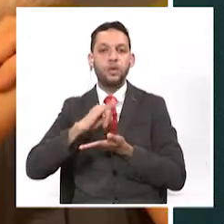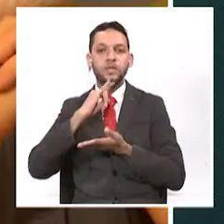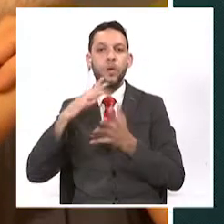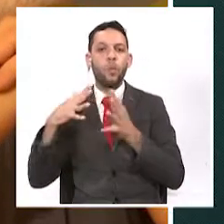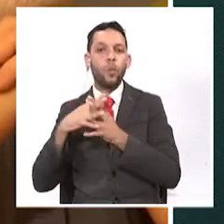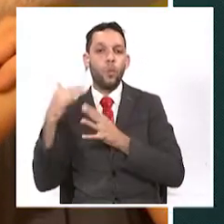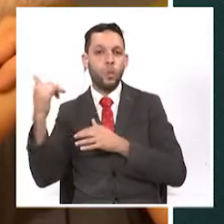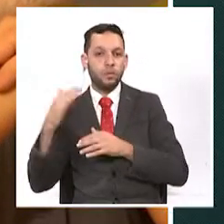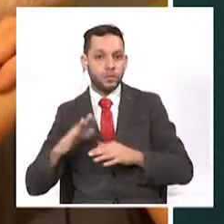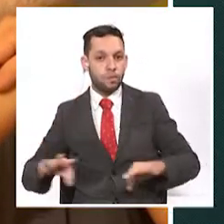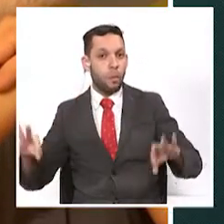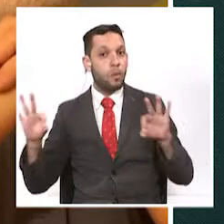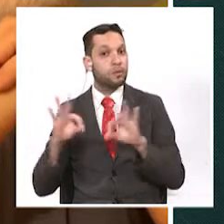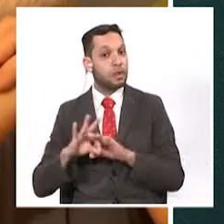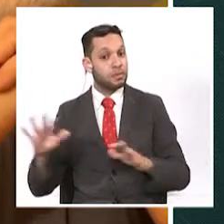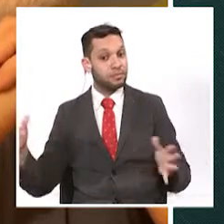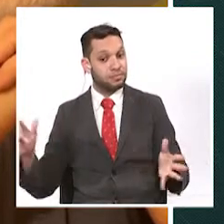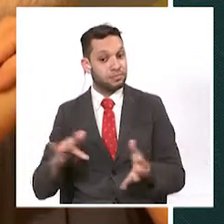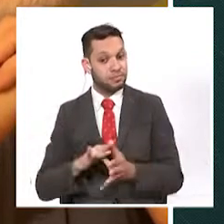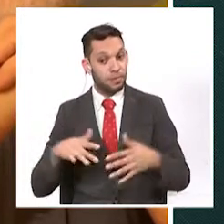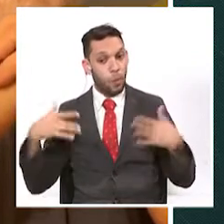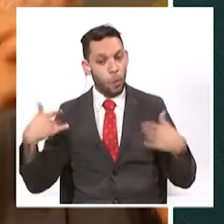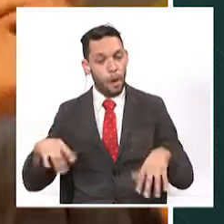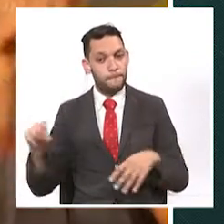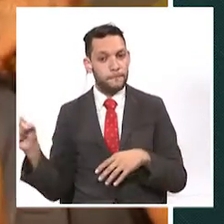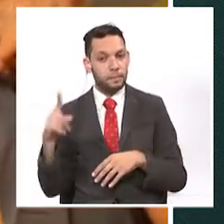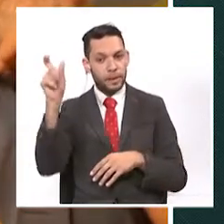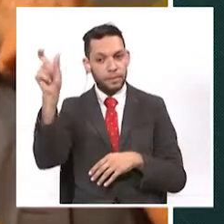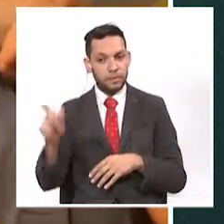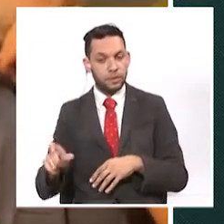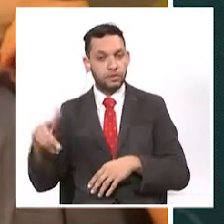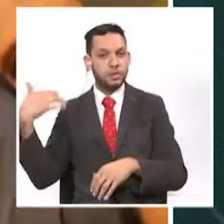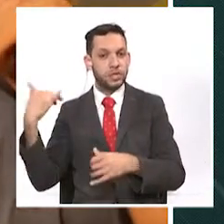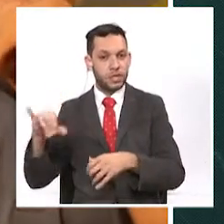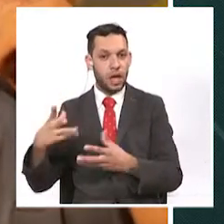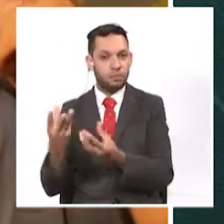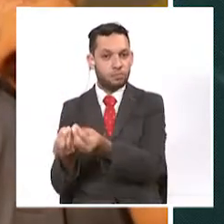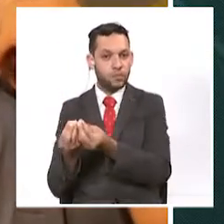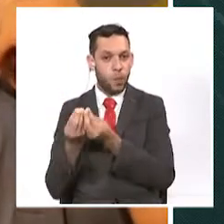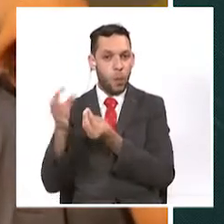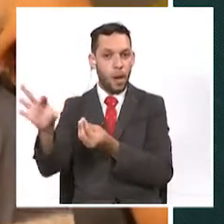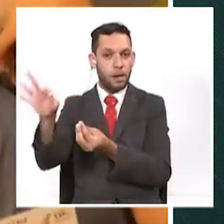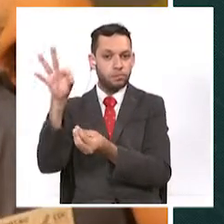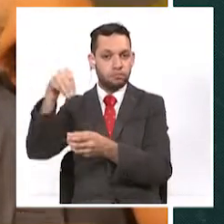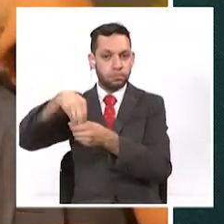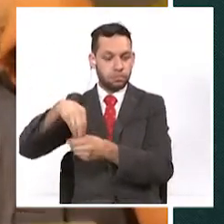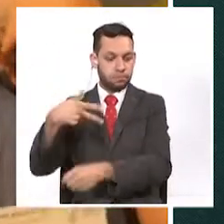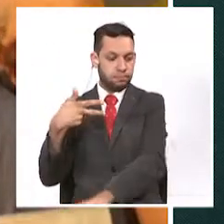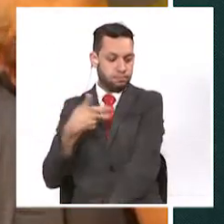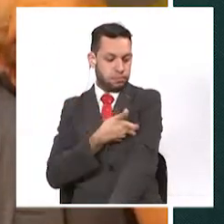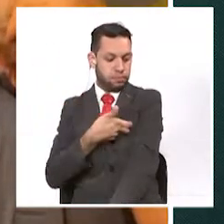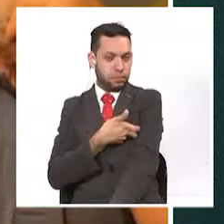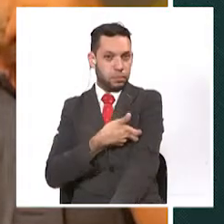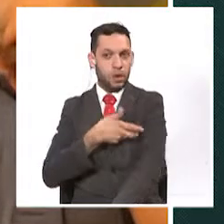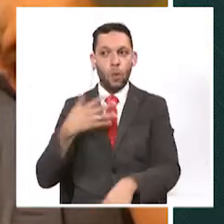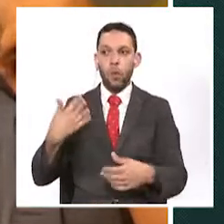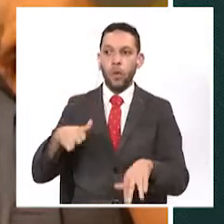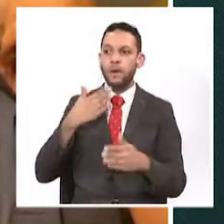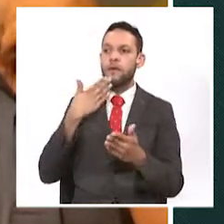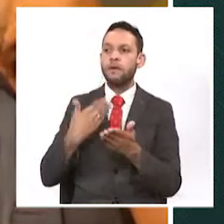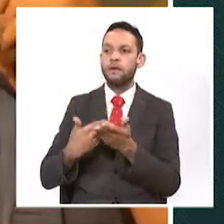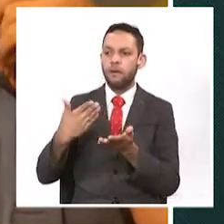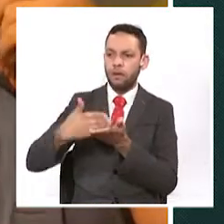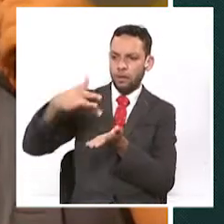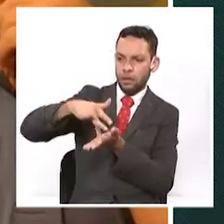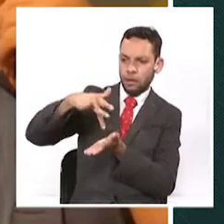para entregarnos su testimonio. uno de los primeros vacunados justamente con el biológico de Moderna. Agradecemos su participación